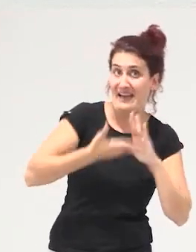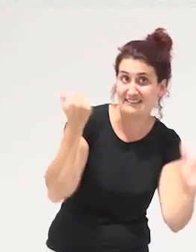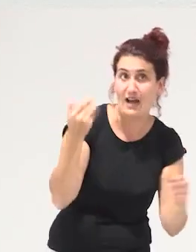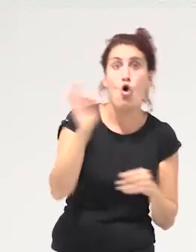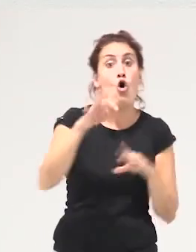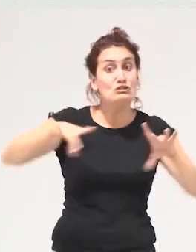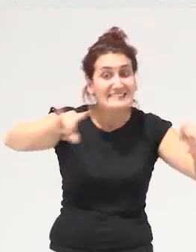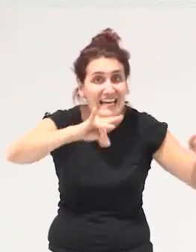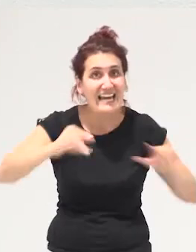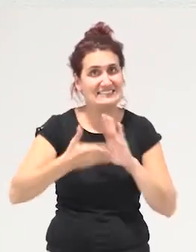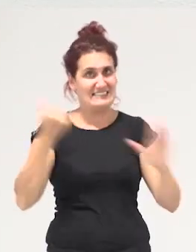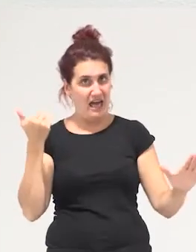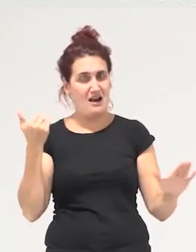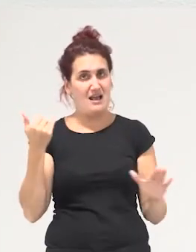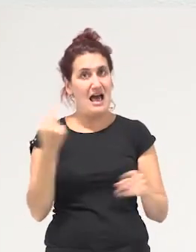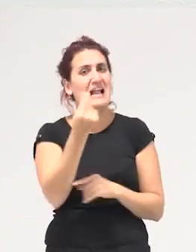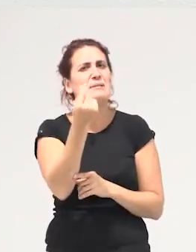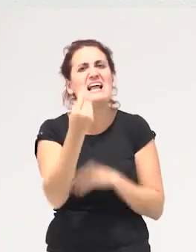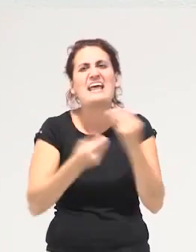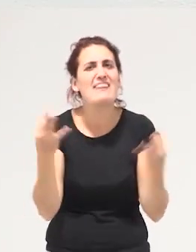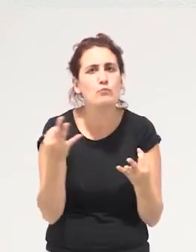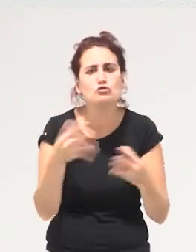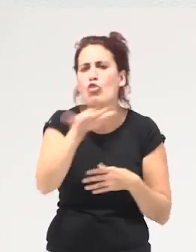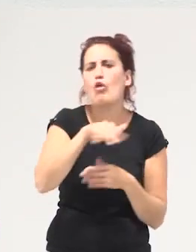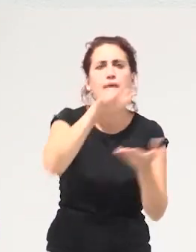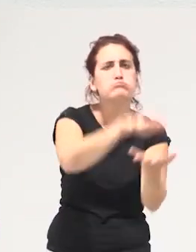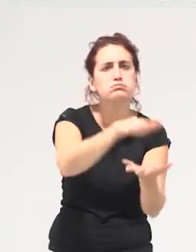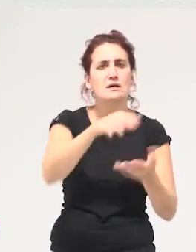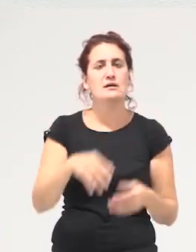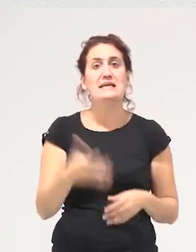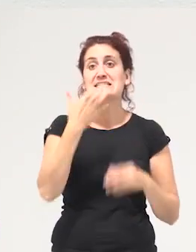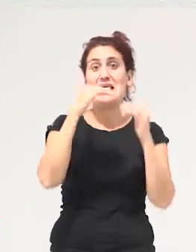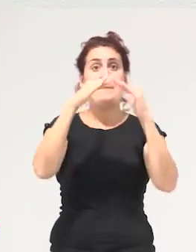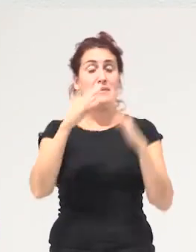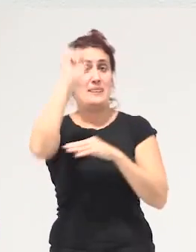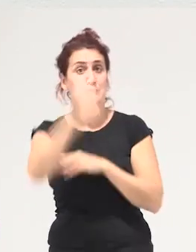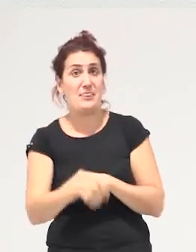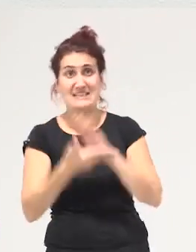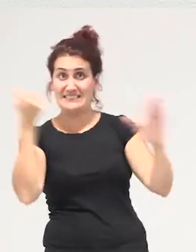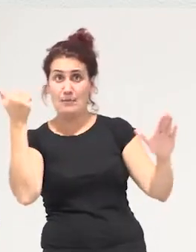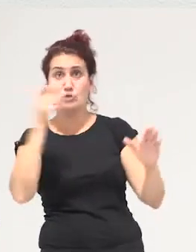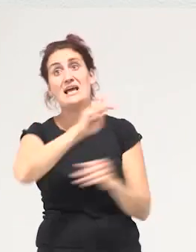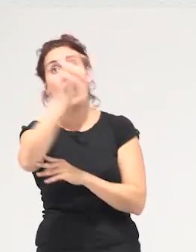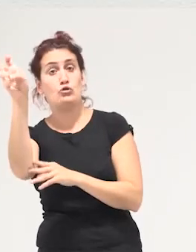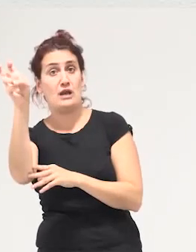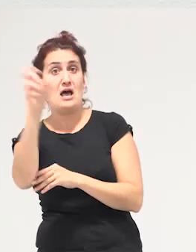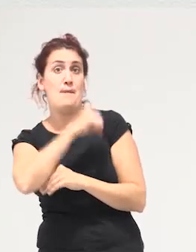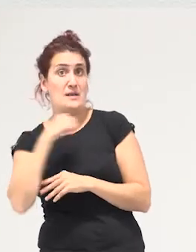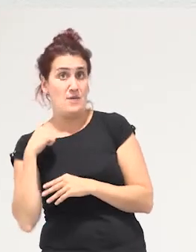tierras al capital que hacemos con ellas donde las ponemos quitamos viviendas vacías y las damos otra vez en propiedad privada